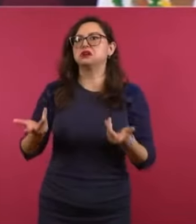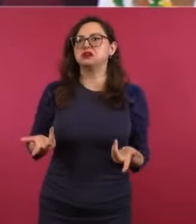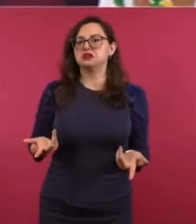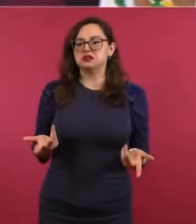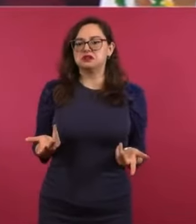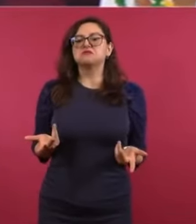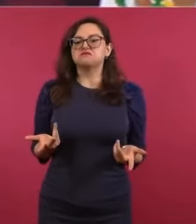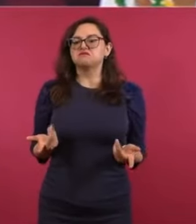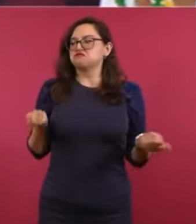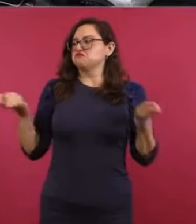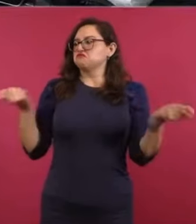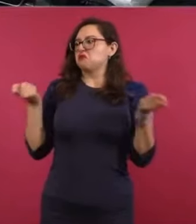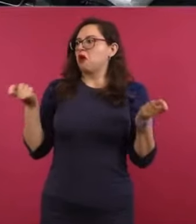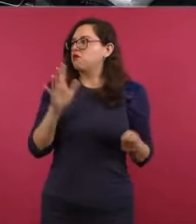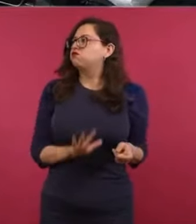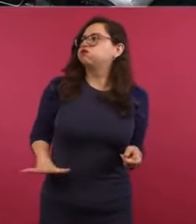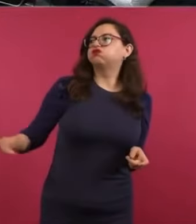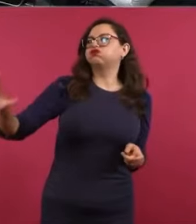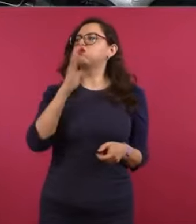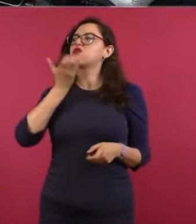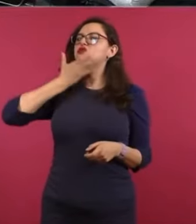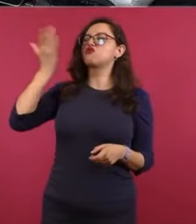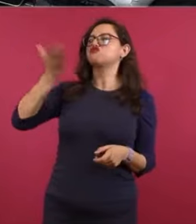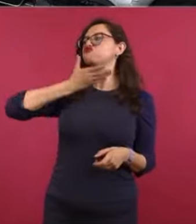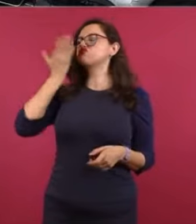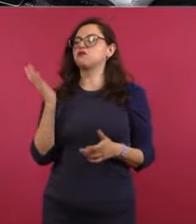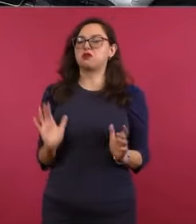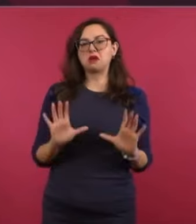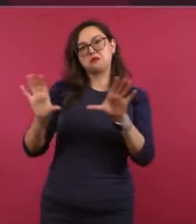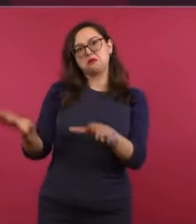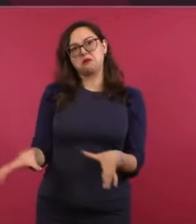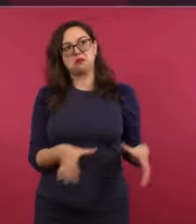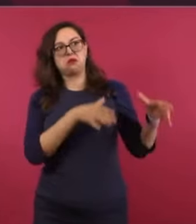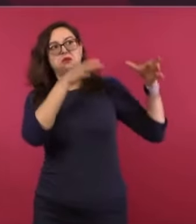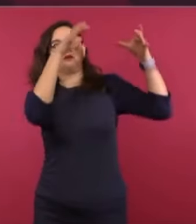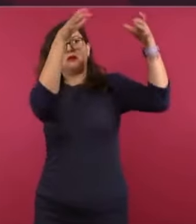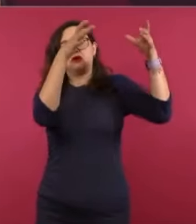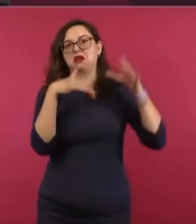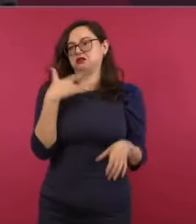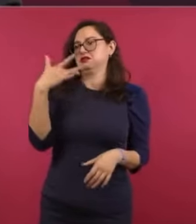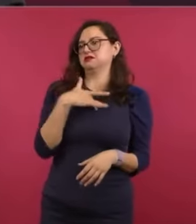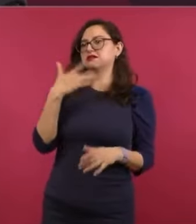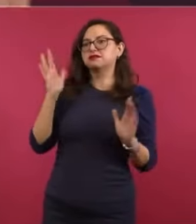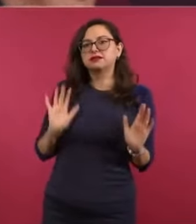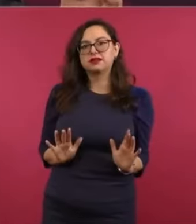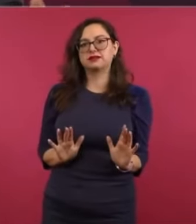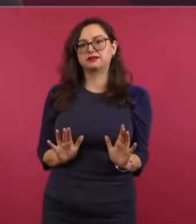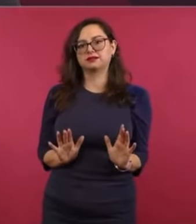que se sentían los dueños de México, que tenían un modus operandi,